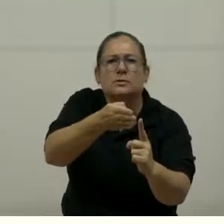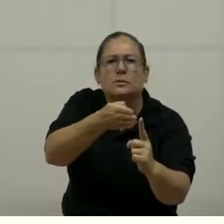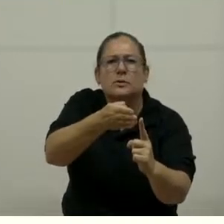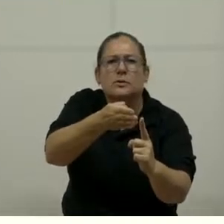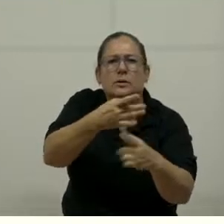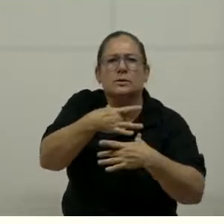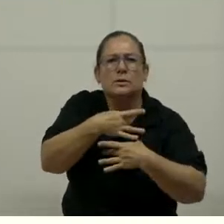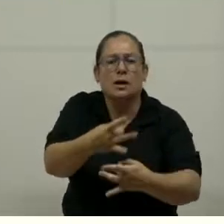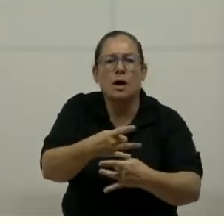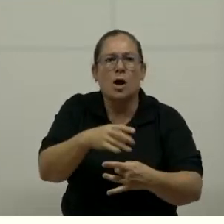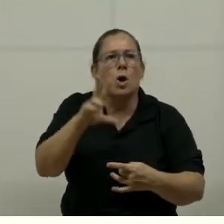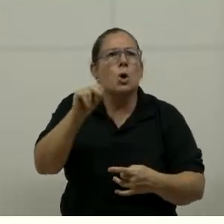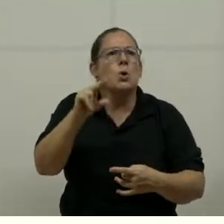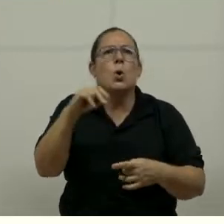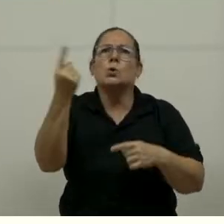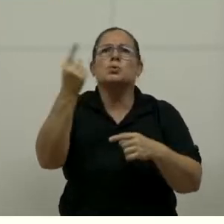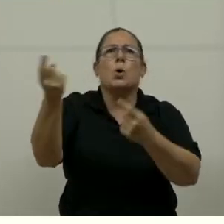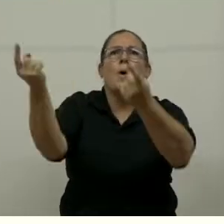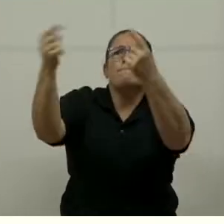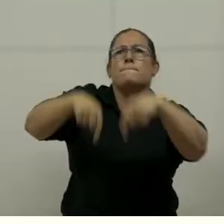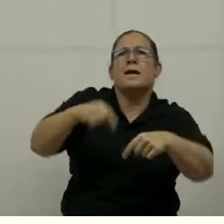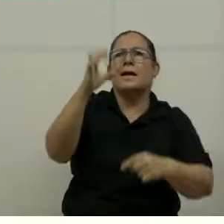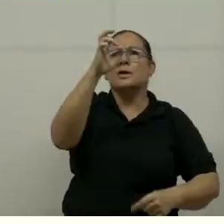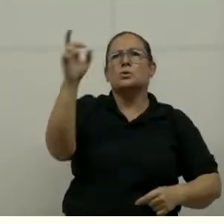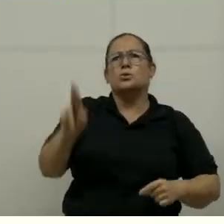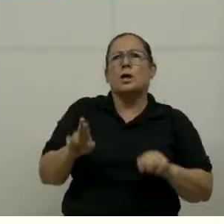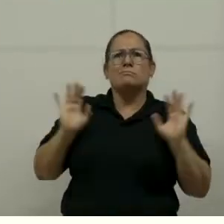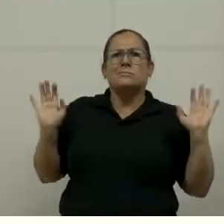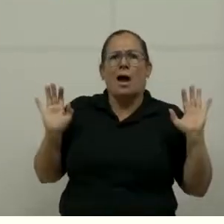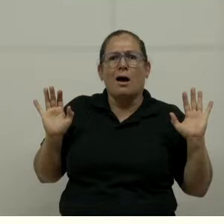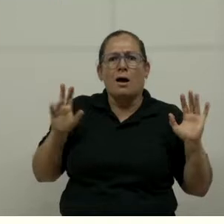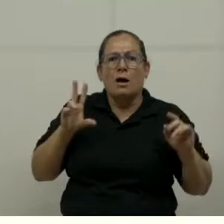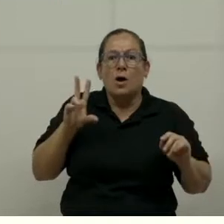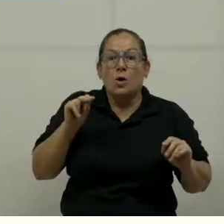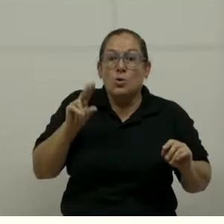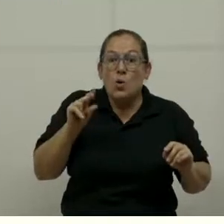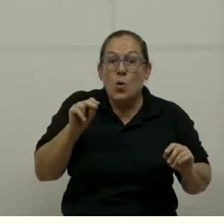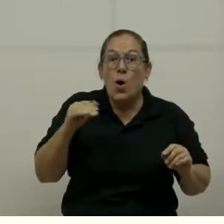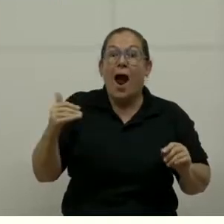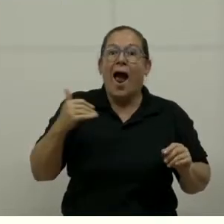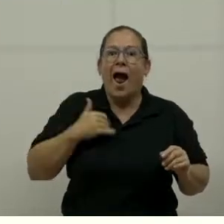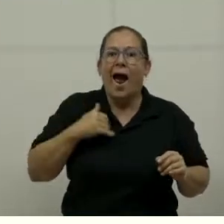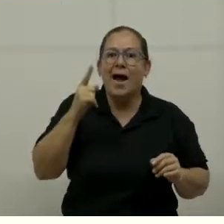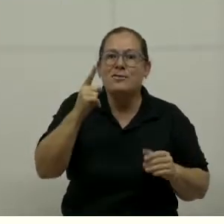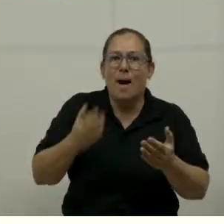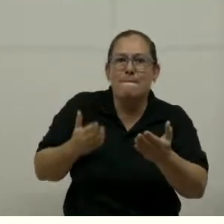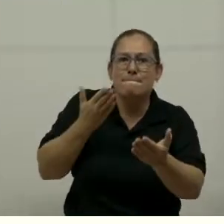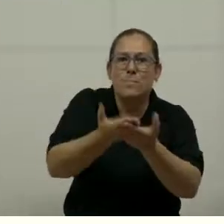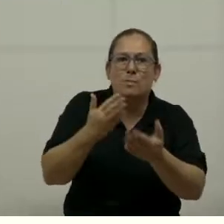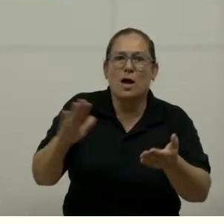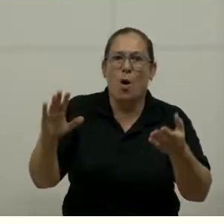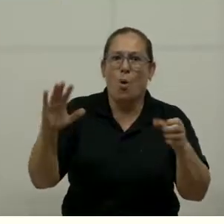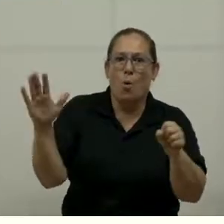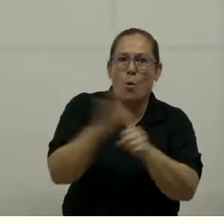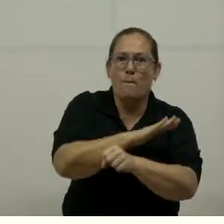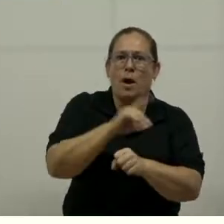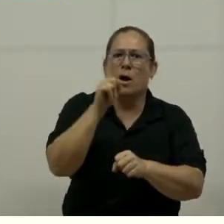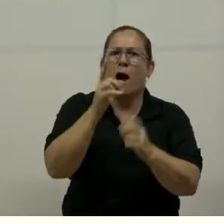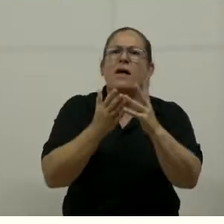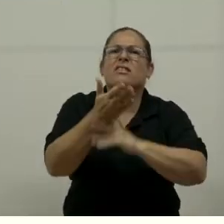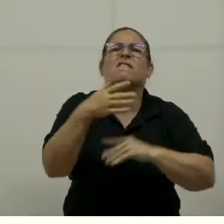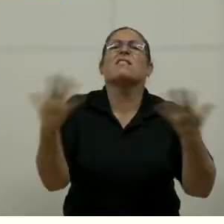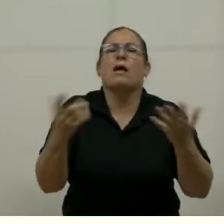No es que vengan porque somos Costa Rica. No, no, vengan porque aquí hay una propuesta completa. A través de un equipo